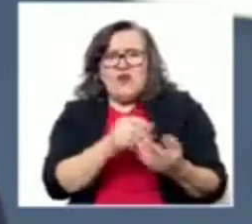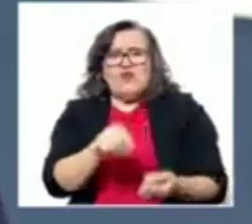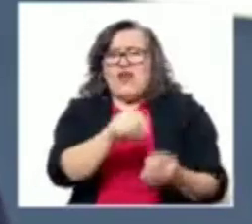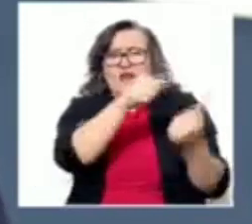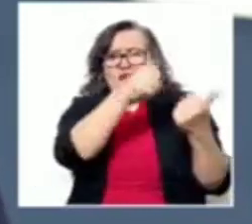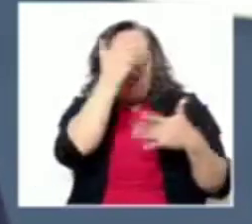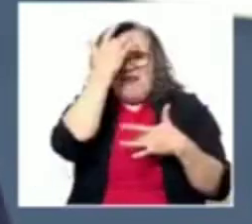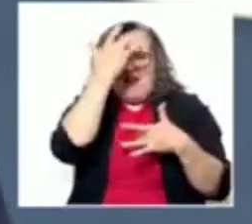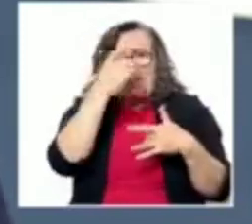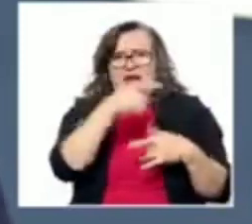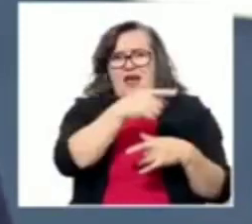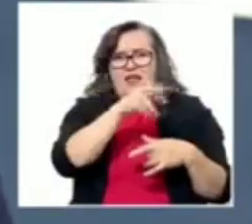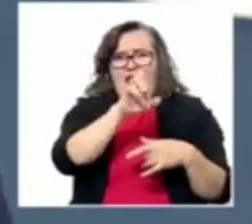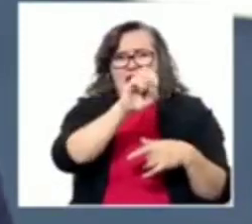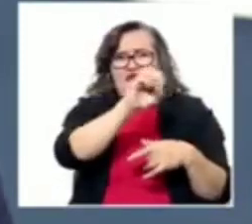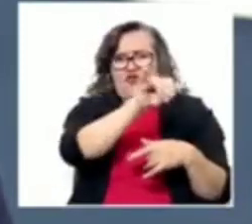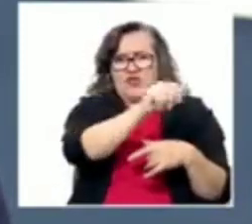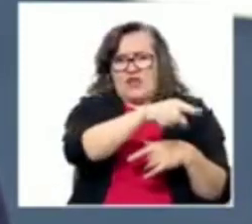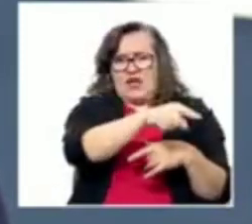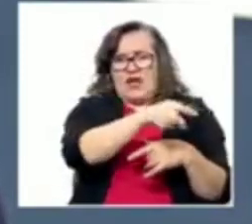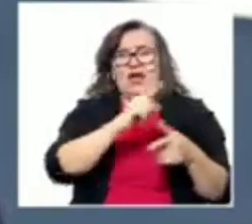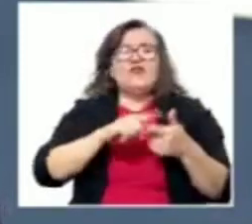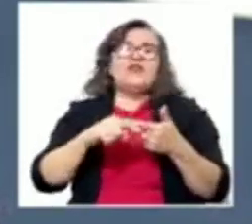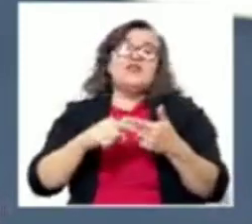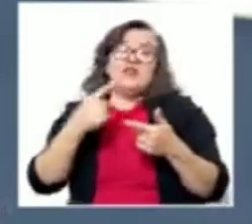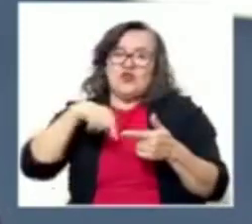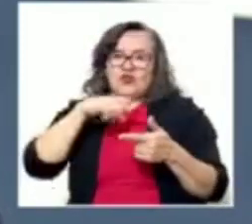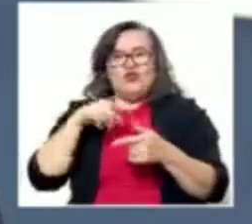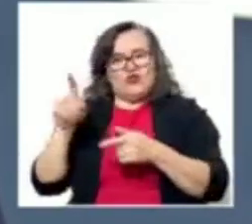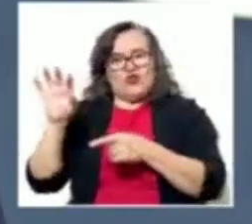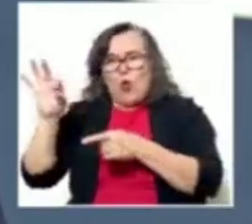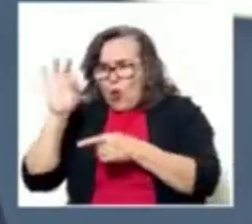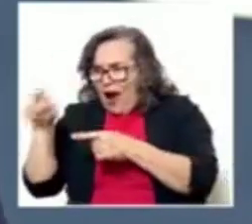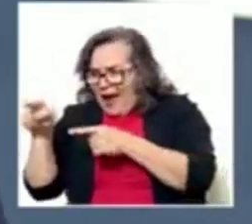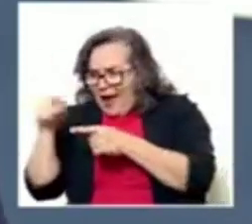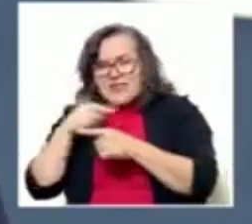efectivo. Por lo tanto, vamos a mejorar muchísimo la competitividad en muchísimos productos.